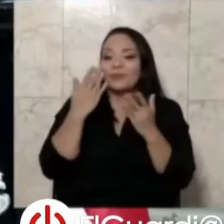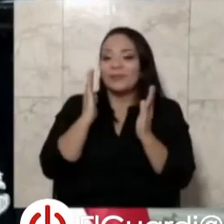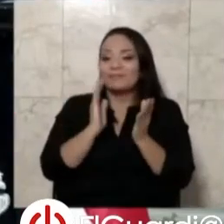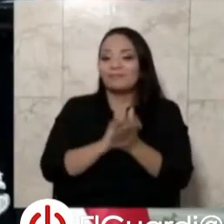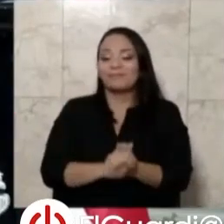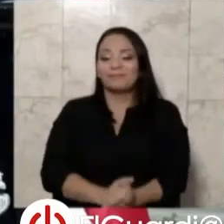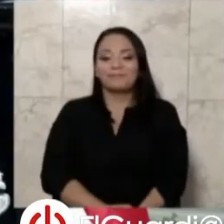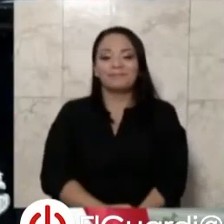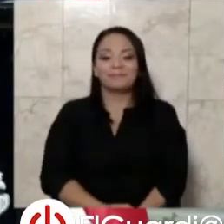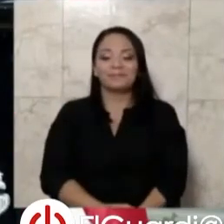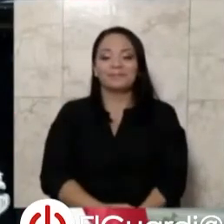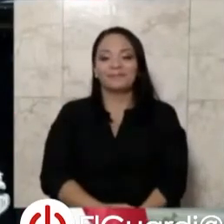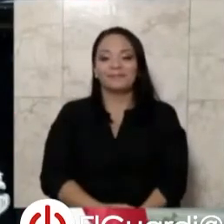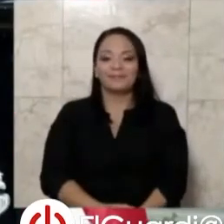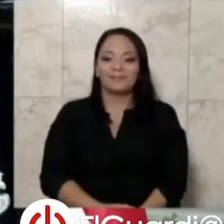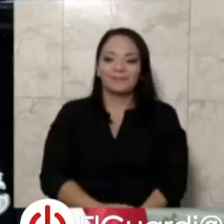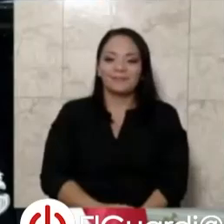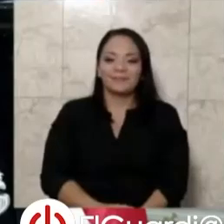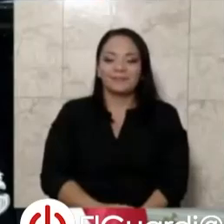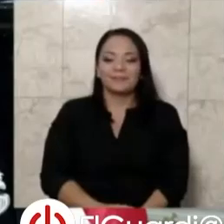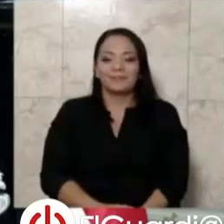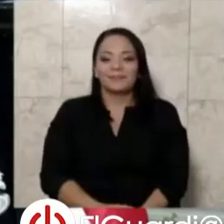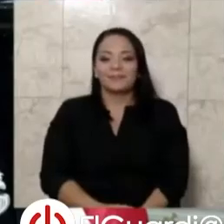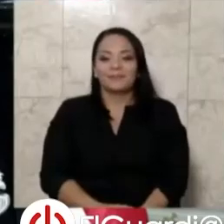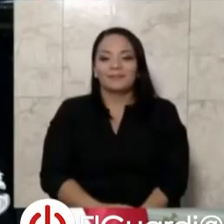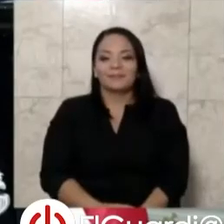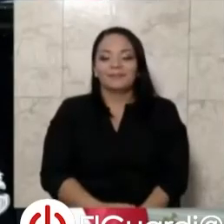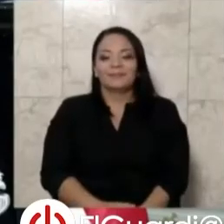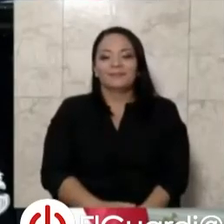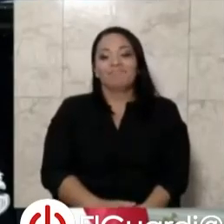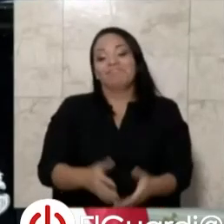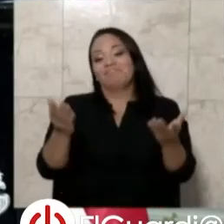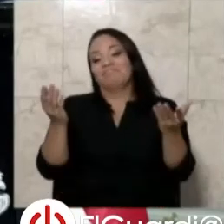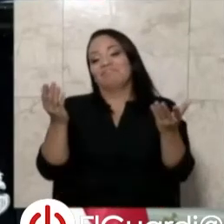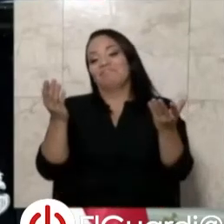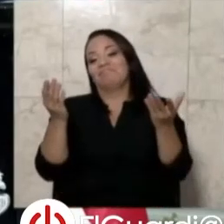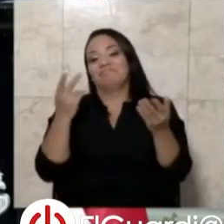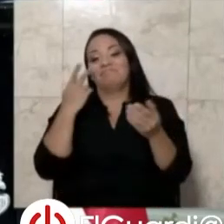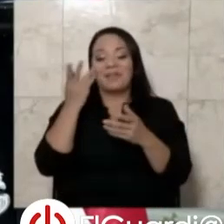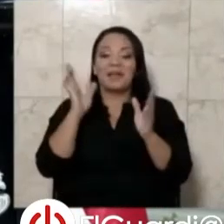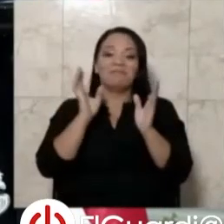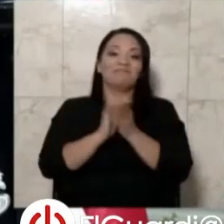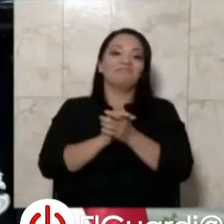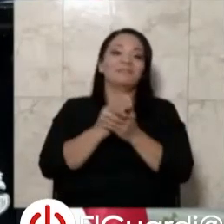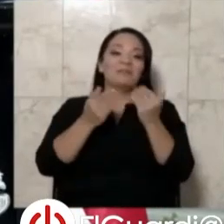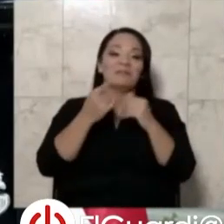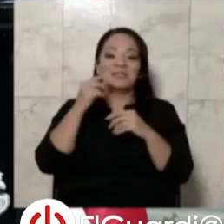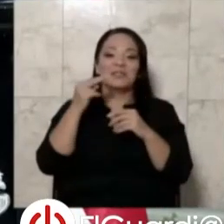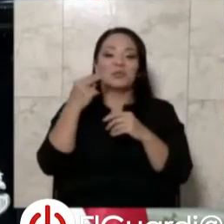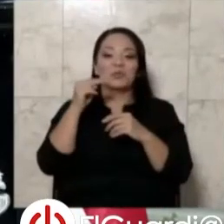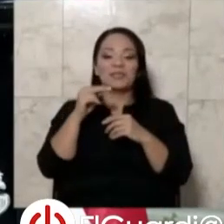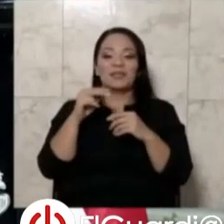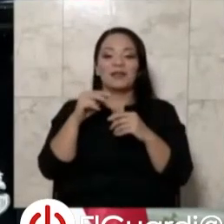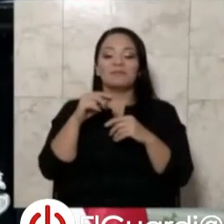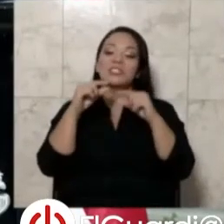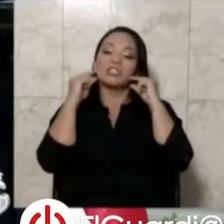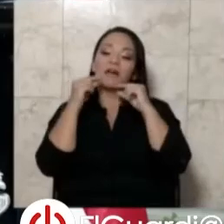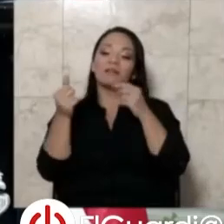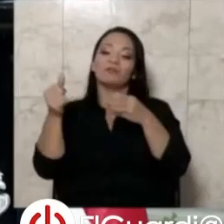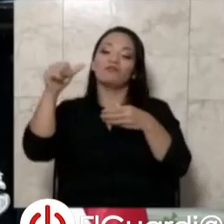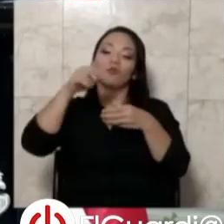Por eso un poquito en zona dijo, hey, Chávez le echó café al café, le echó agua, le echó el café y